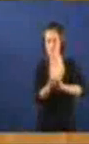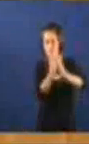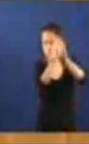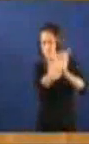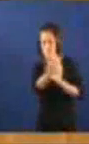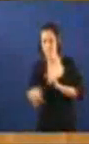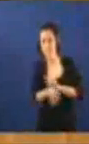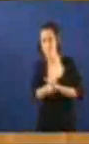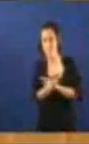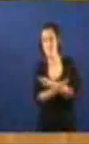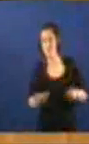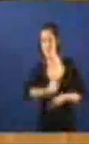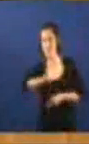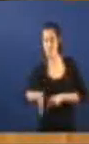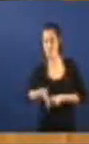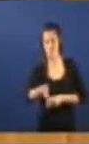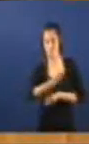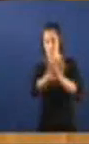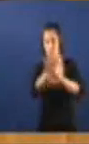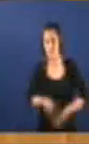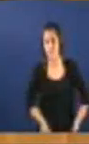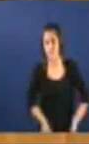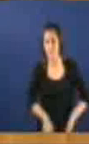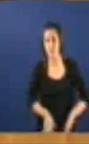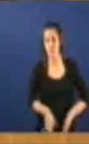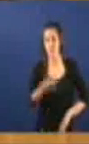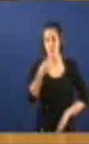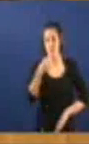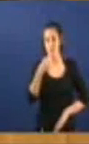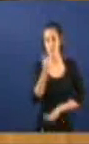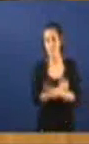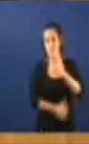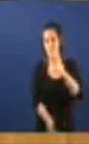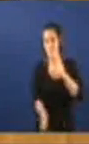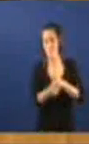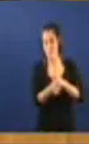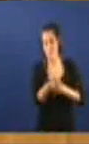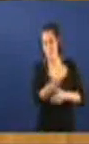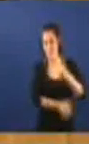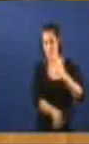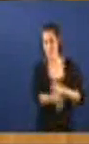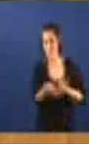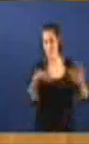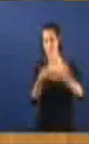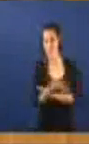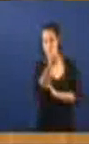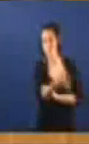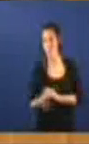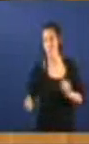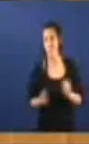afectados O que sale É que As preferentes Dan Uns Vinte mil